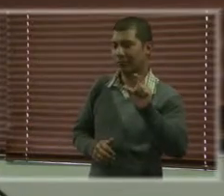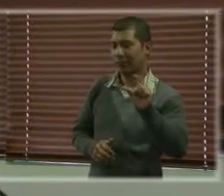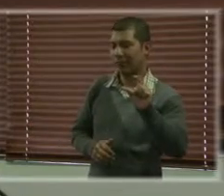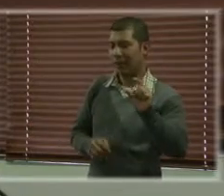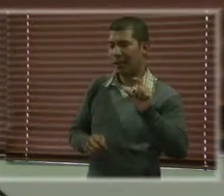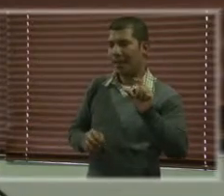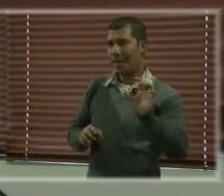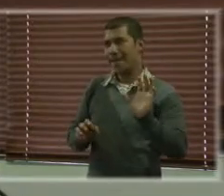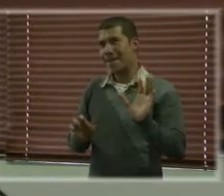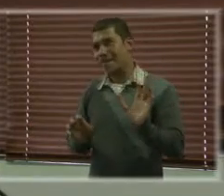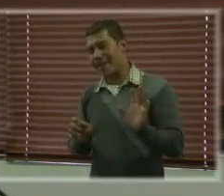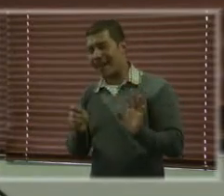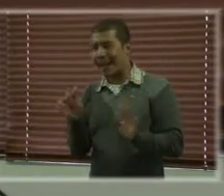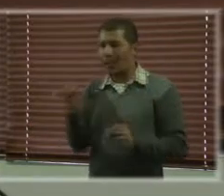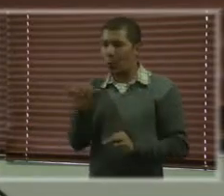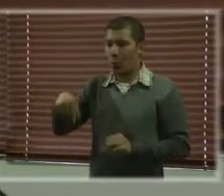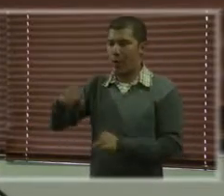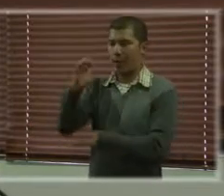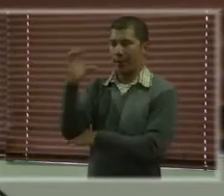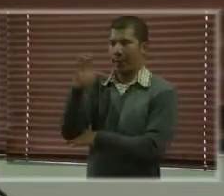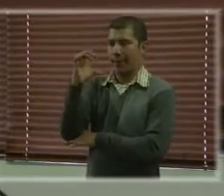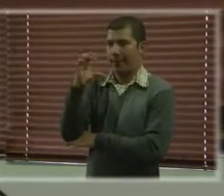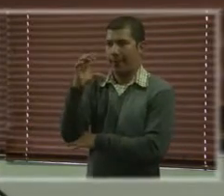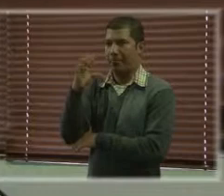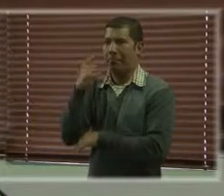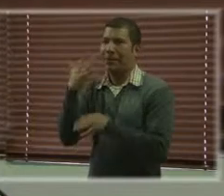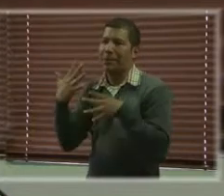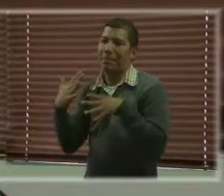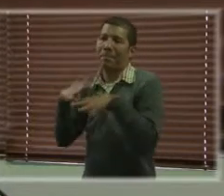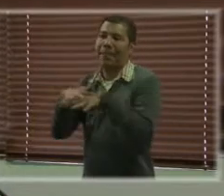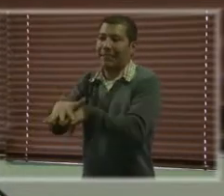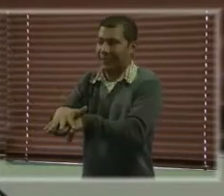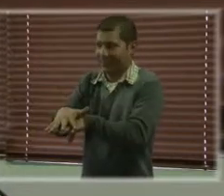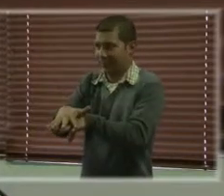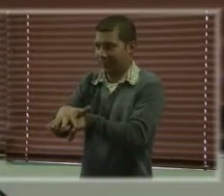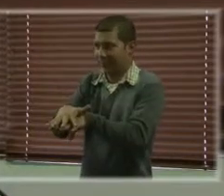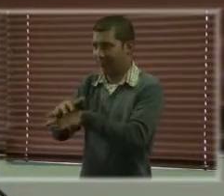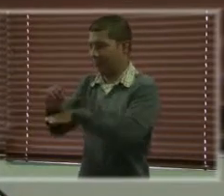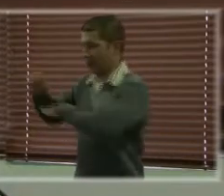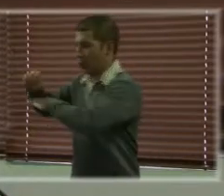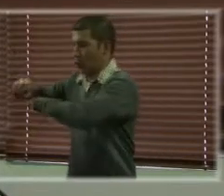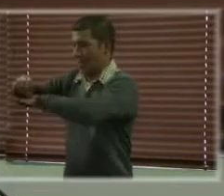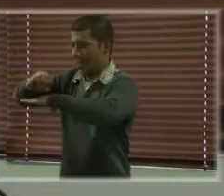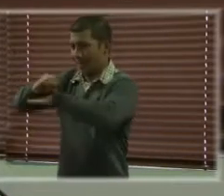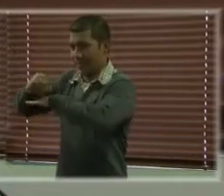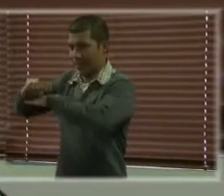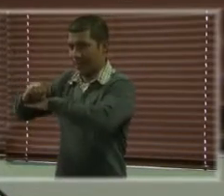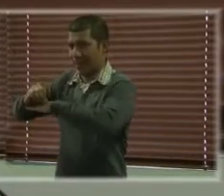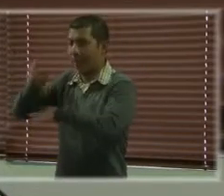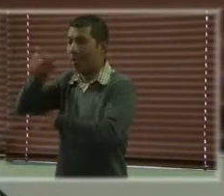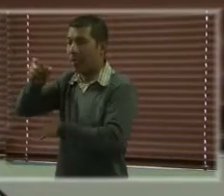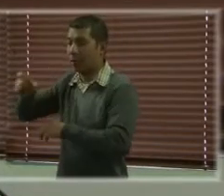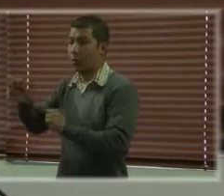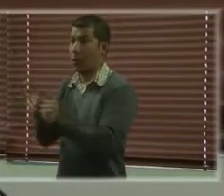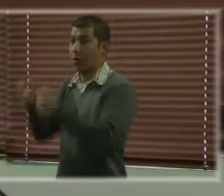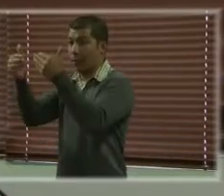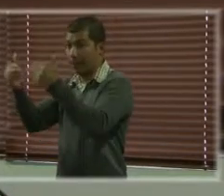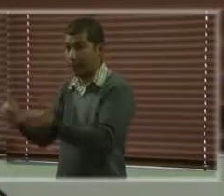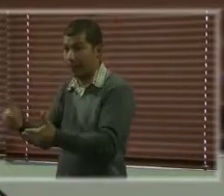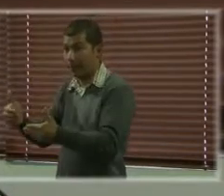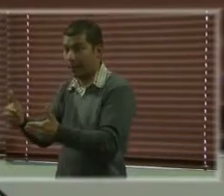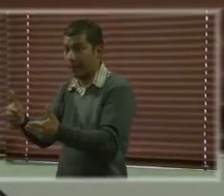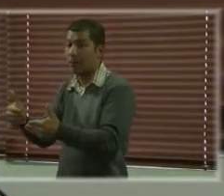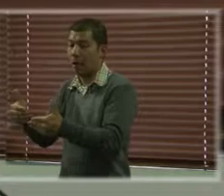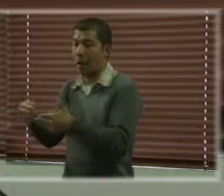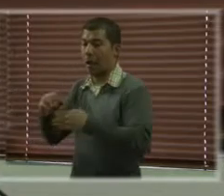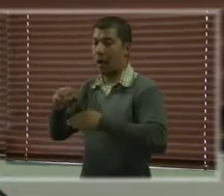mixta, podríamos decir que fue presentada por organizaciones de personas con discapacidad, pero en coordinación con